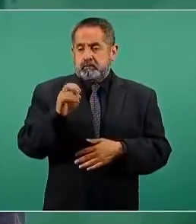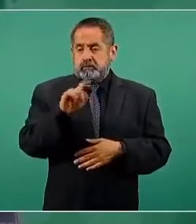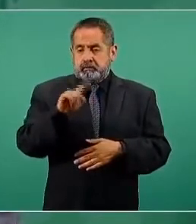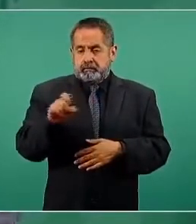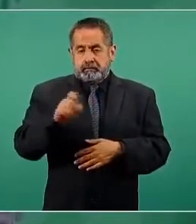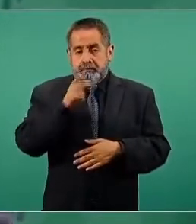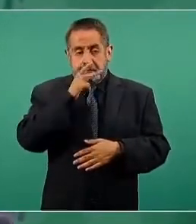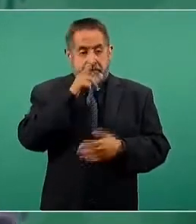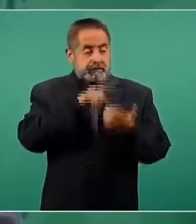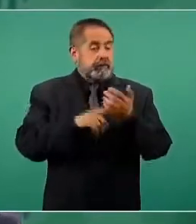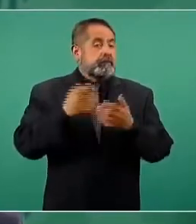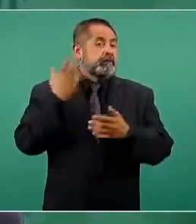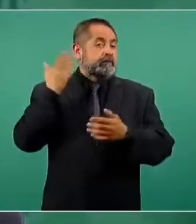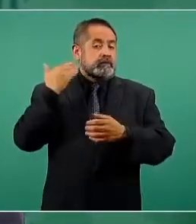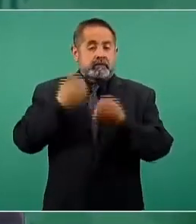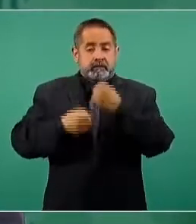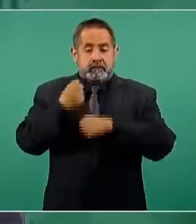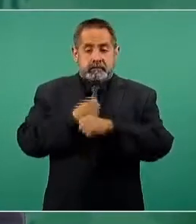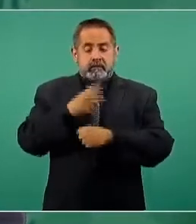papá, en el 2006,